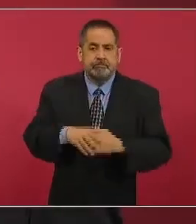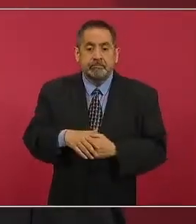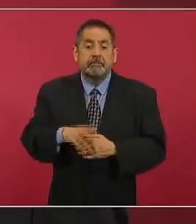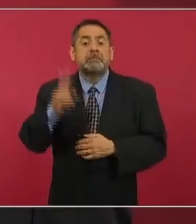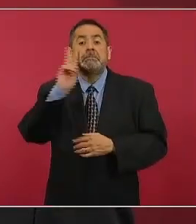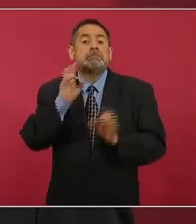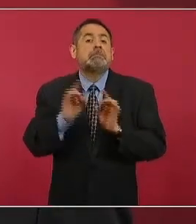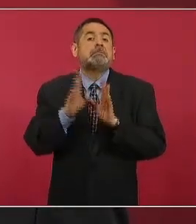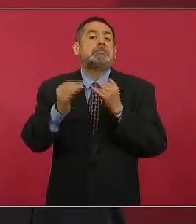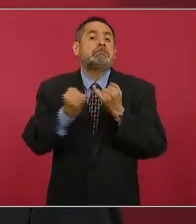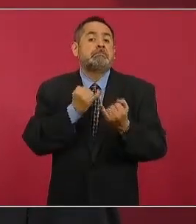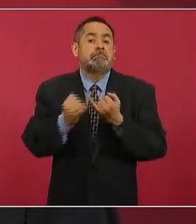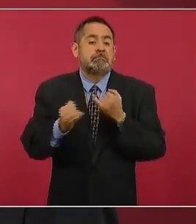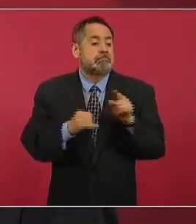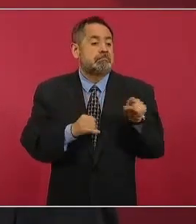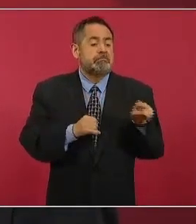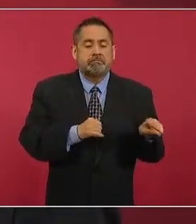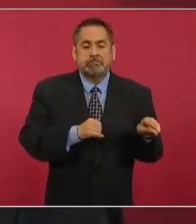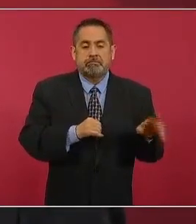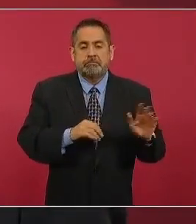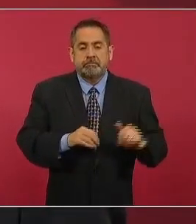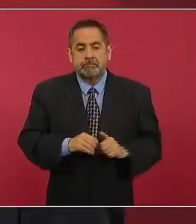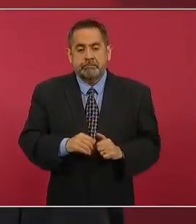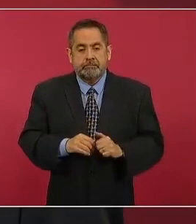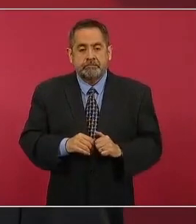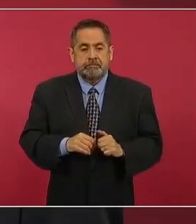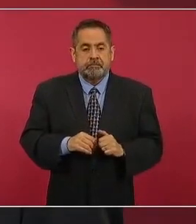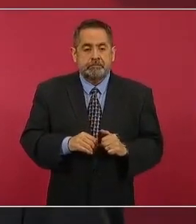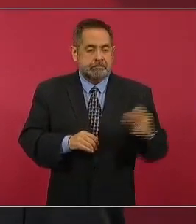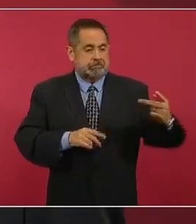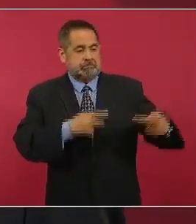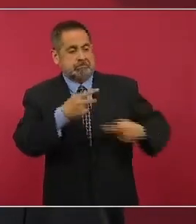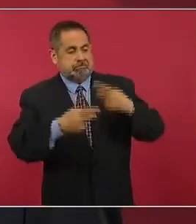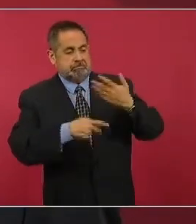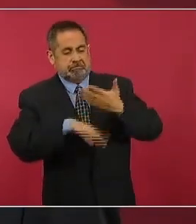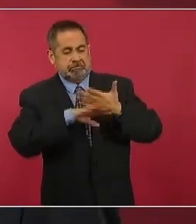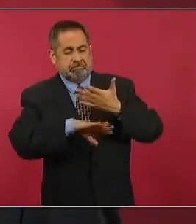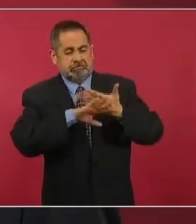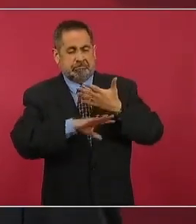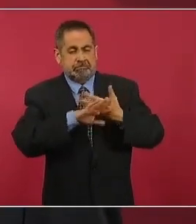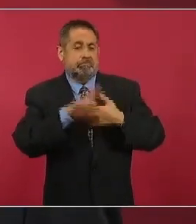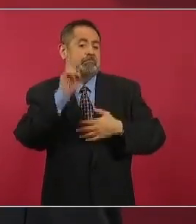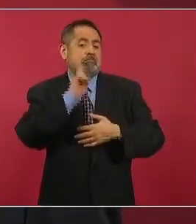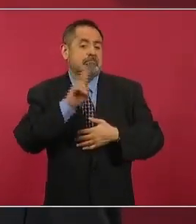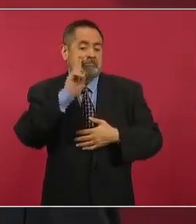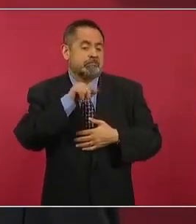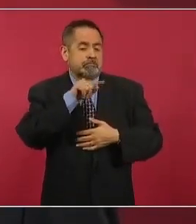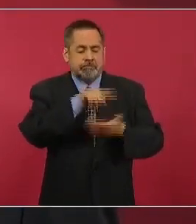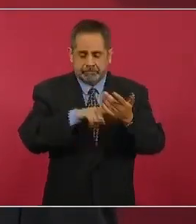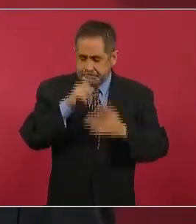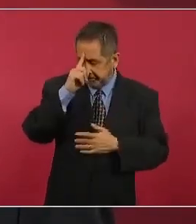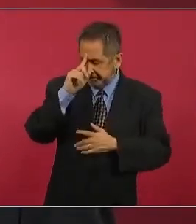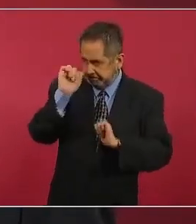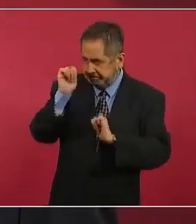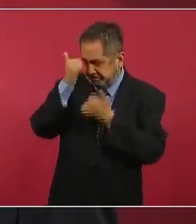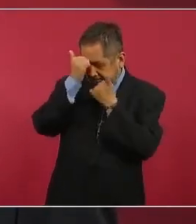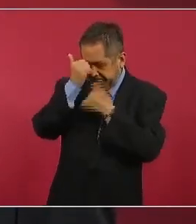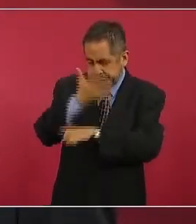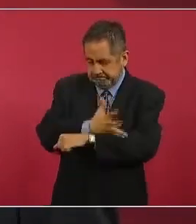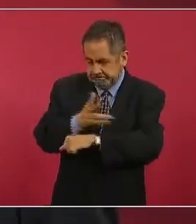quienes nos cuestionaron tanto en un acto de honestidad